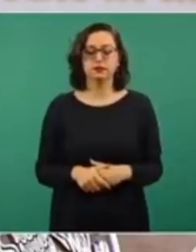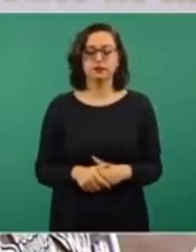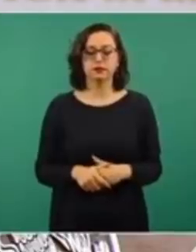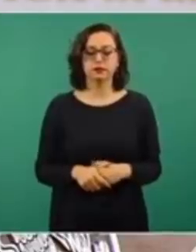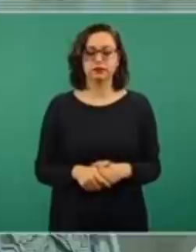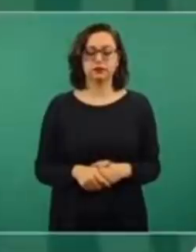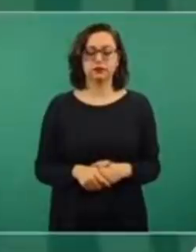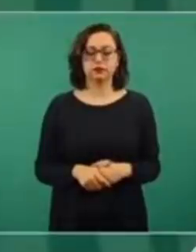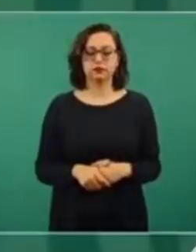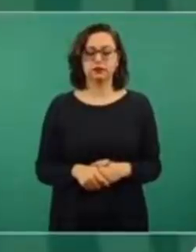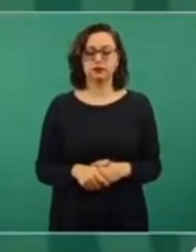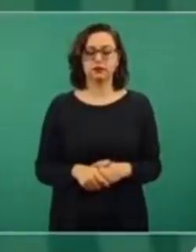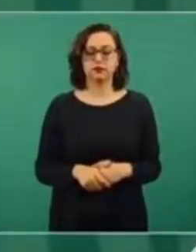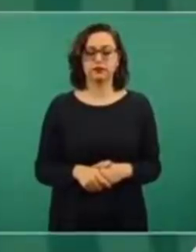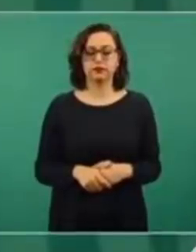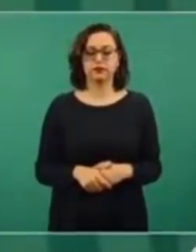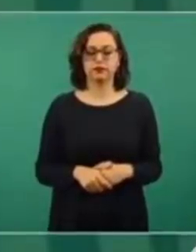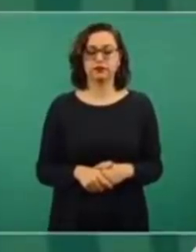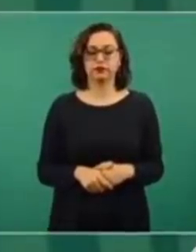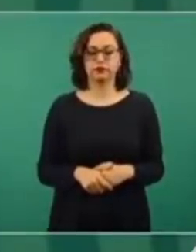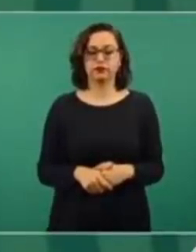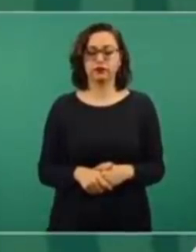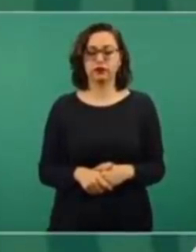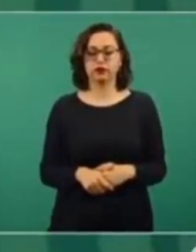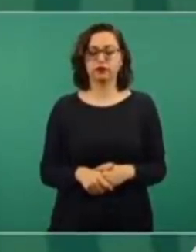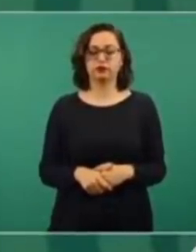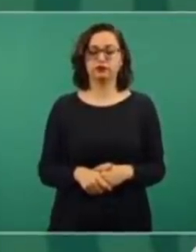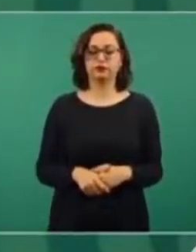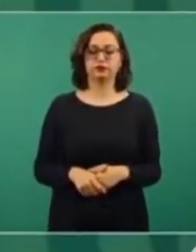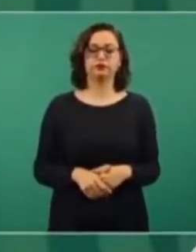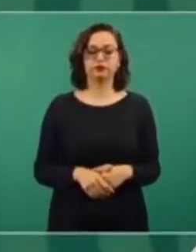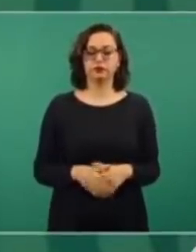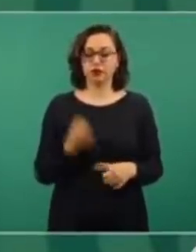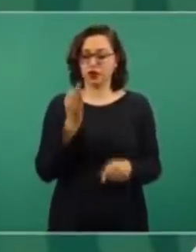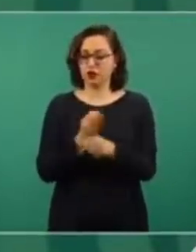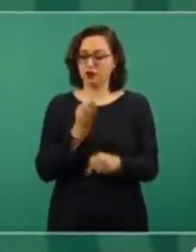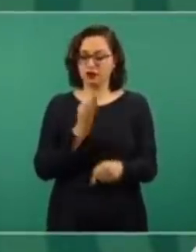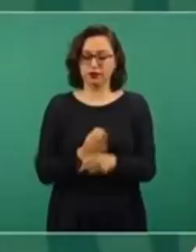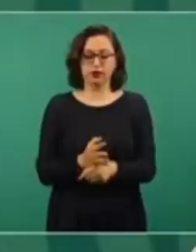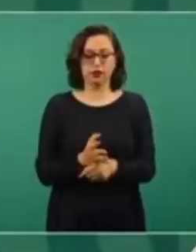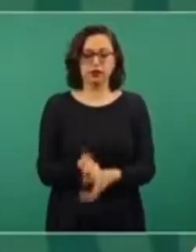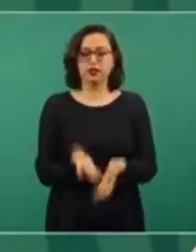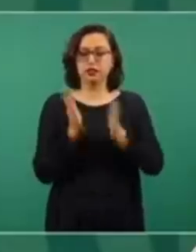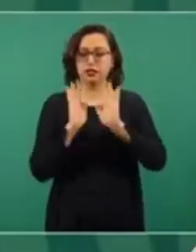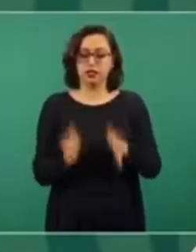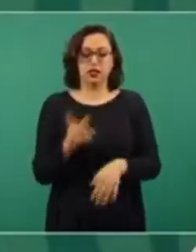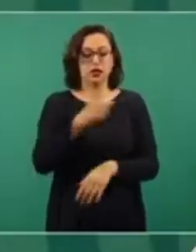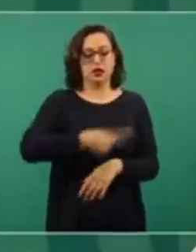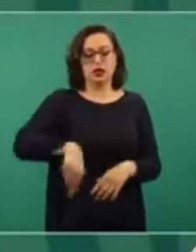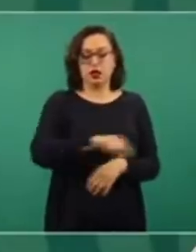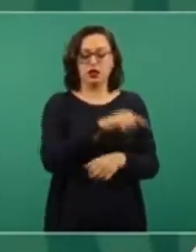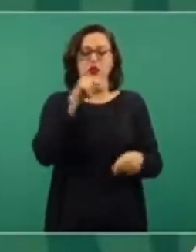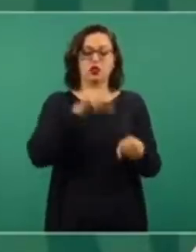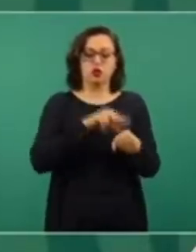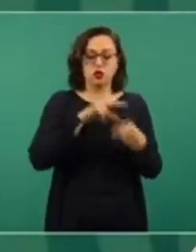es primero los trabajadores de la salud que están en hospitales COVID.